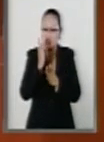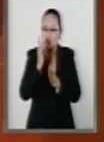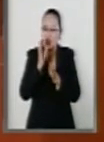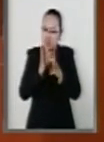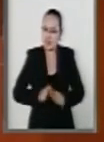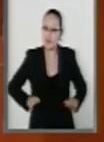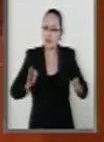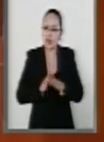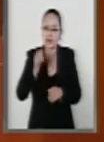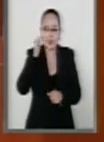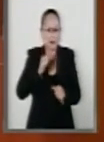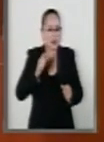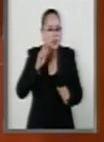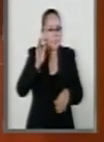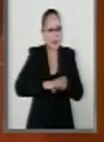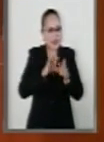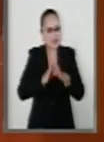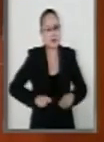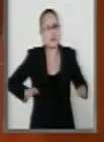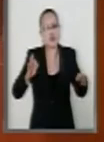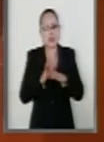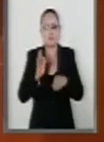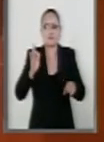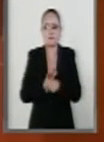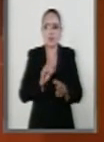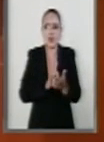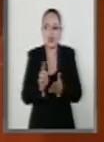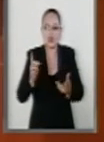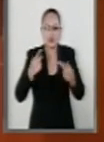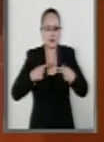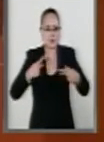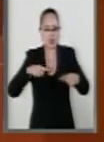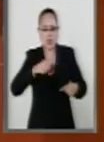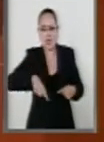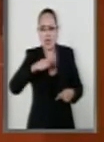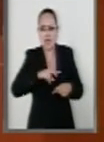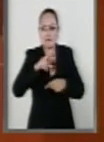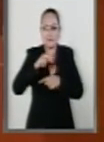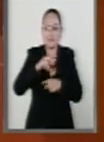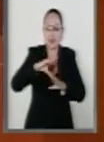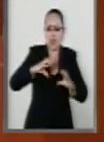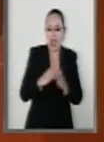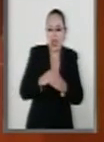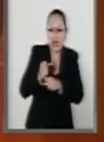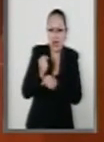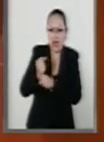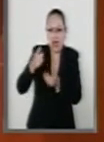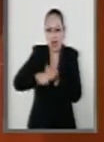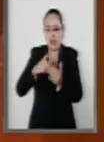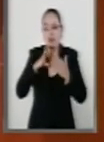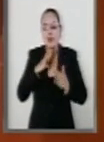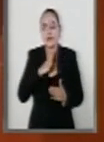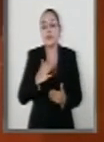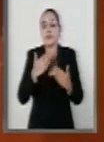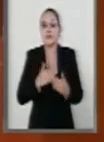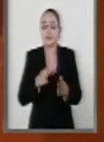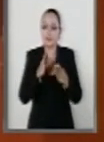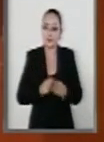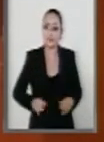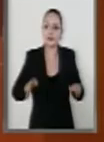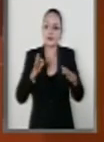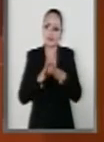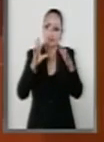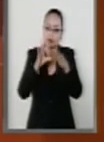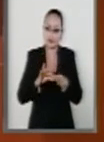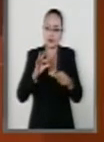en todo tiempo la protección más amplia de los derechos de las personas víctimas de tortura. Es necesario señalar que la ley establece